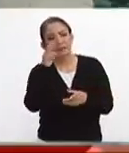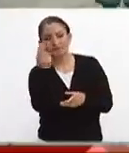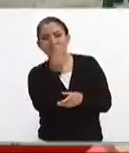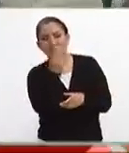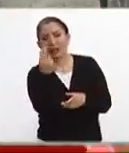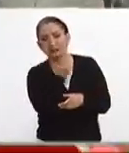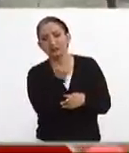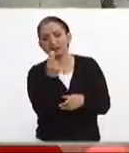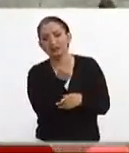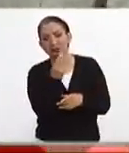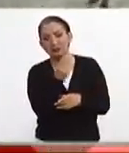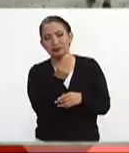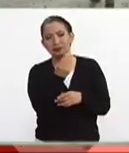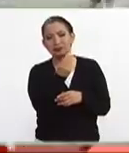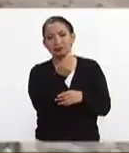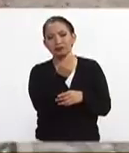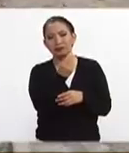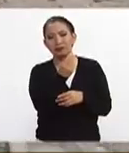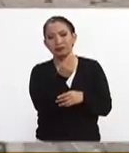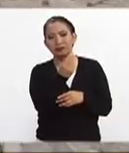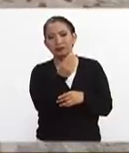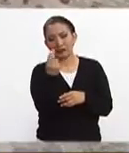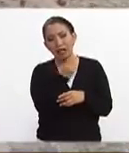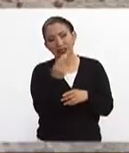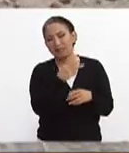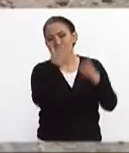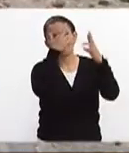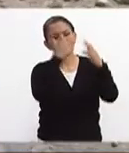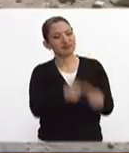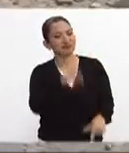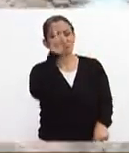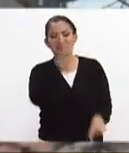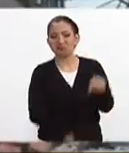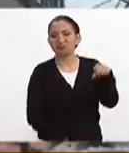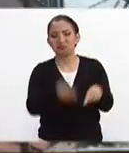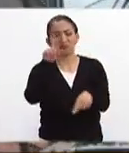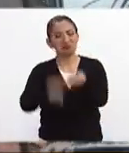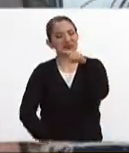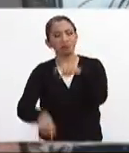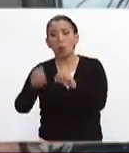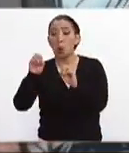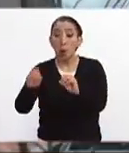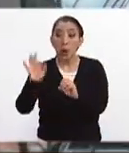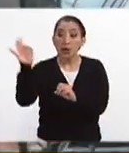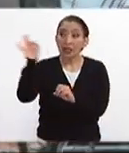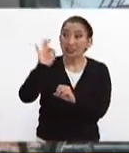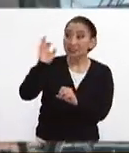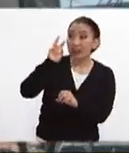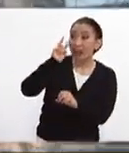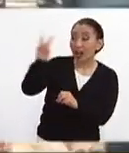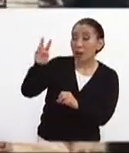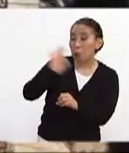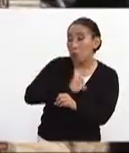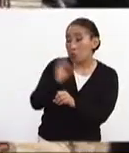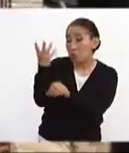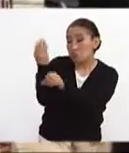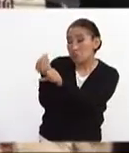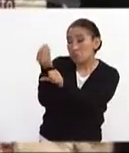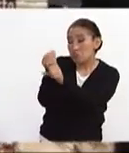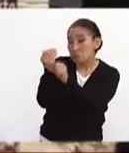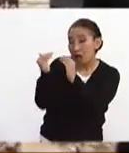ser demolidos o aquellos que tuvieran la posibilidad de ser restaurados.